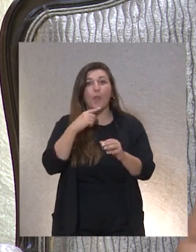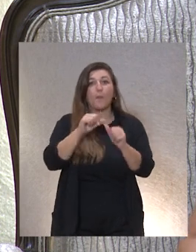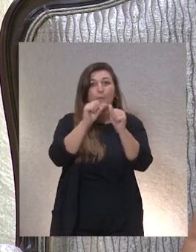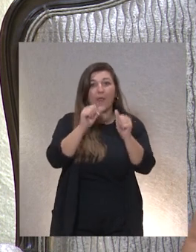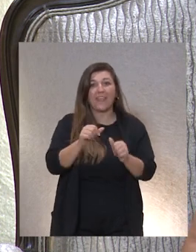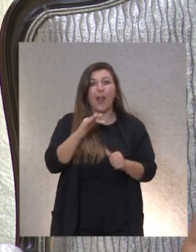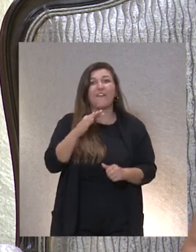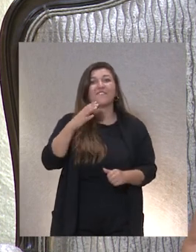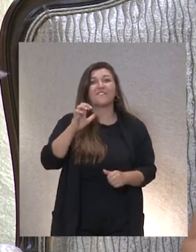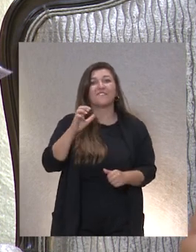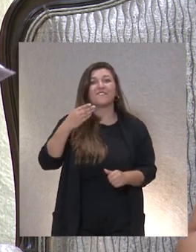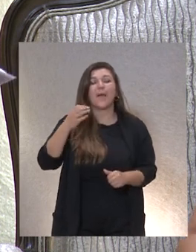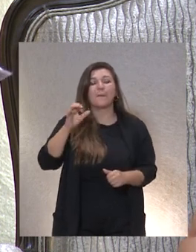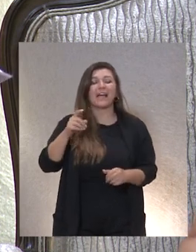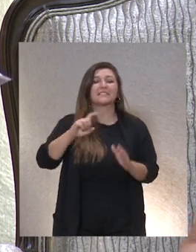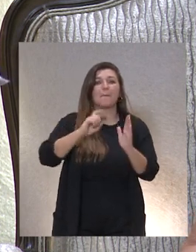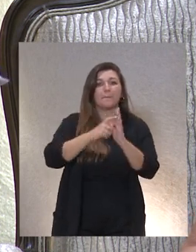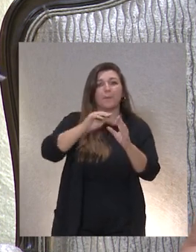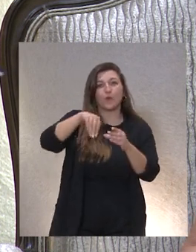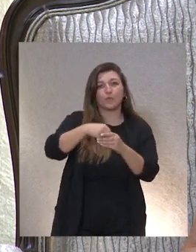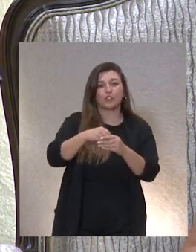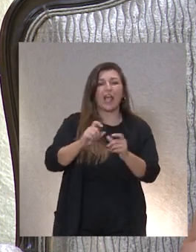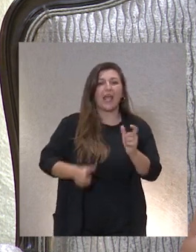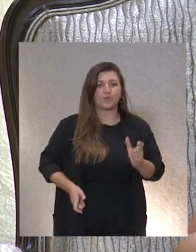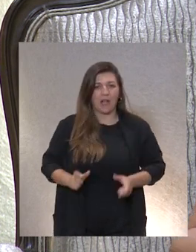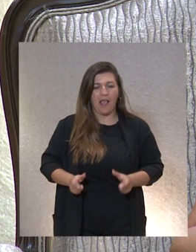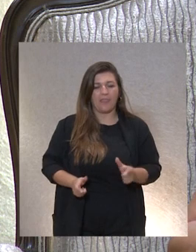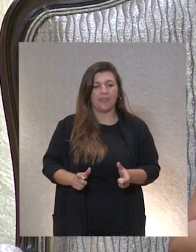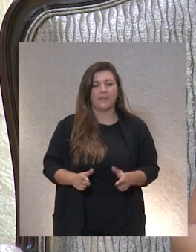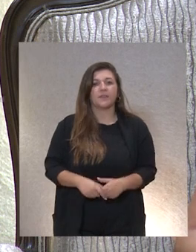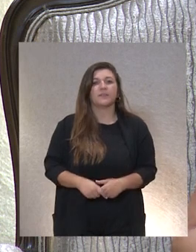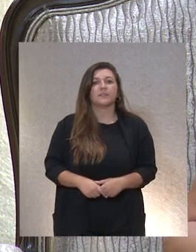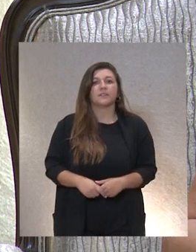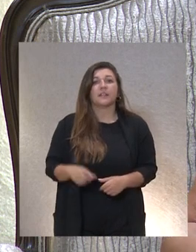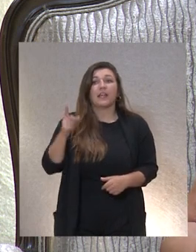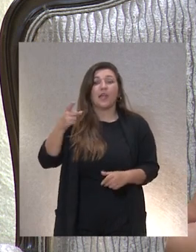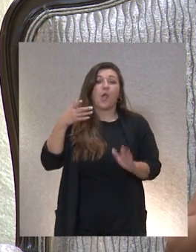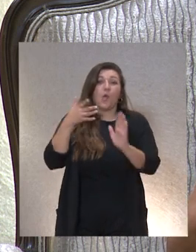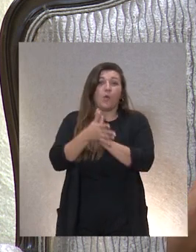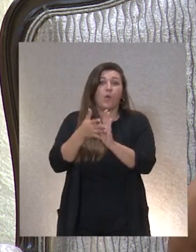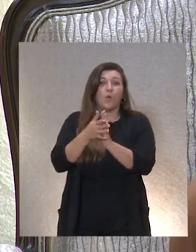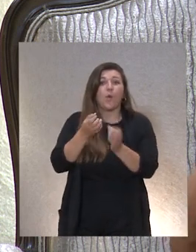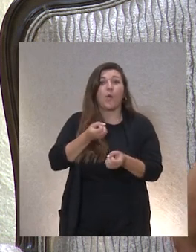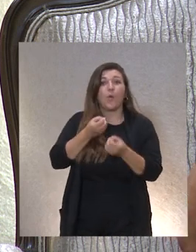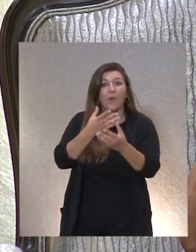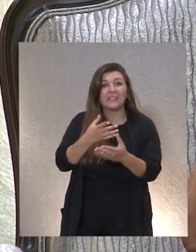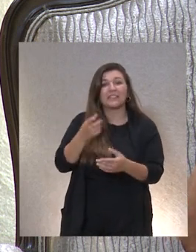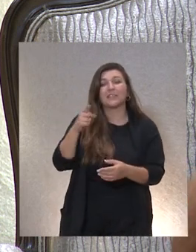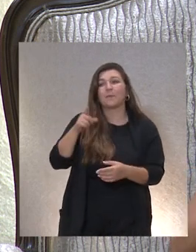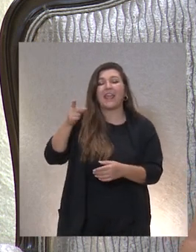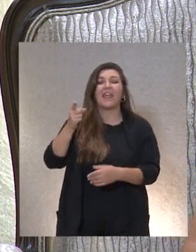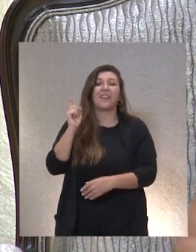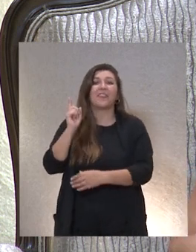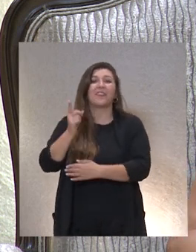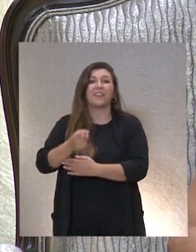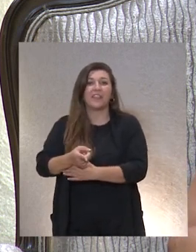Inclusión Euskadi. Valeria nos va a contar las claves del modelo de Grupos de Reflexión Ética y Yeguzquiñe Chave, que es directora del área educativa